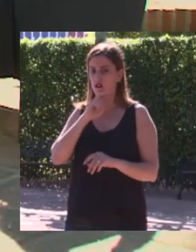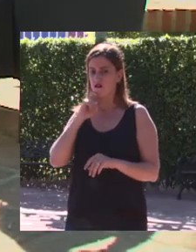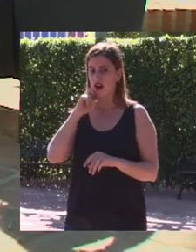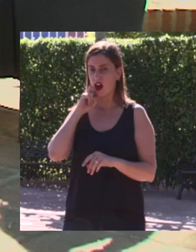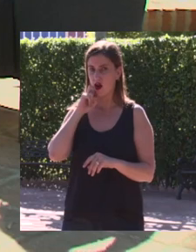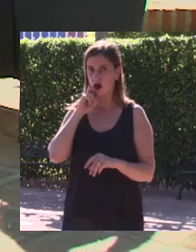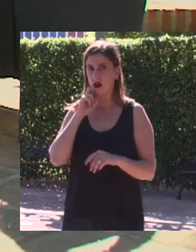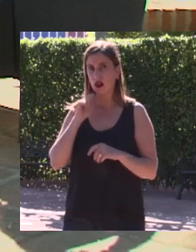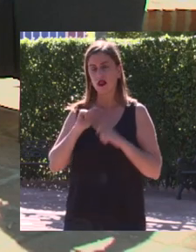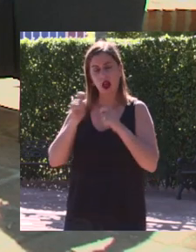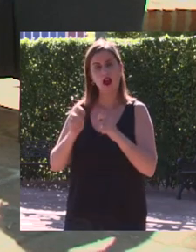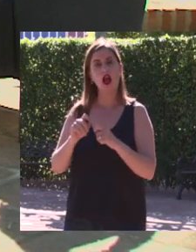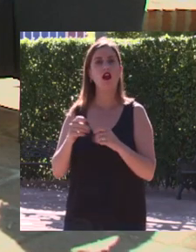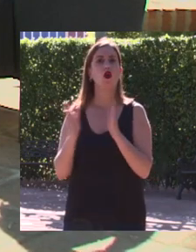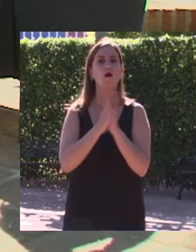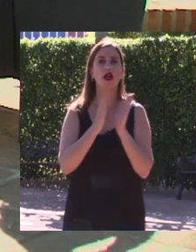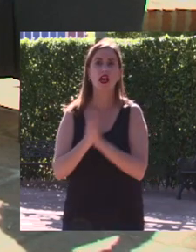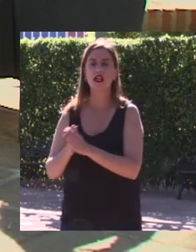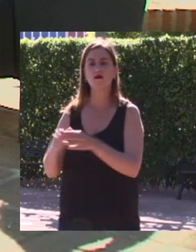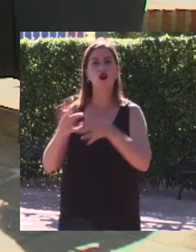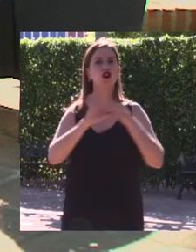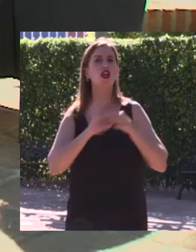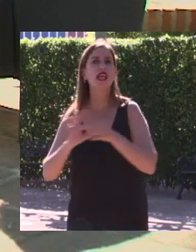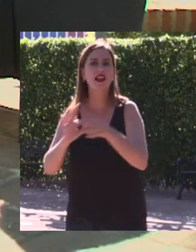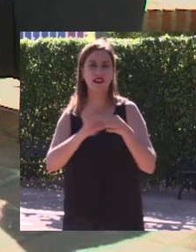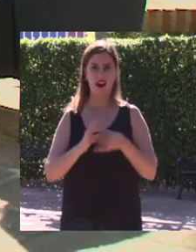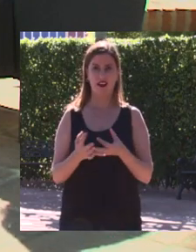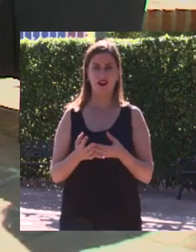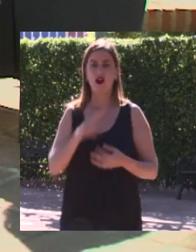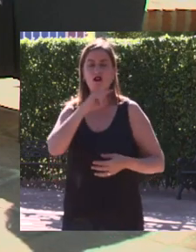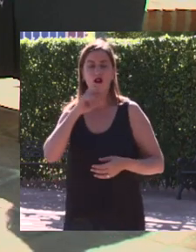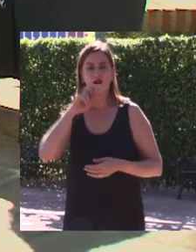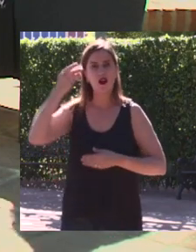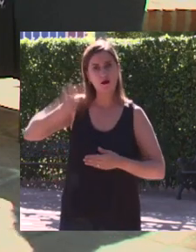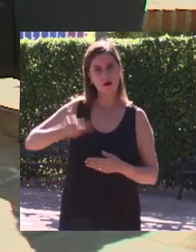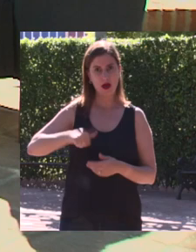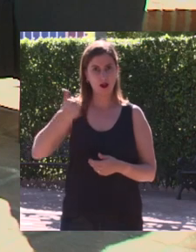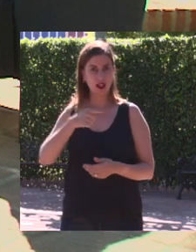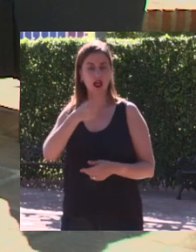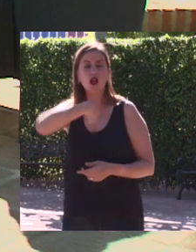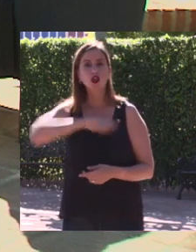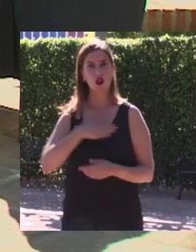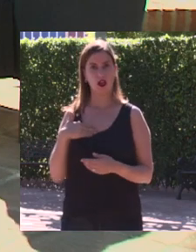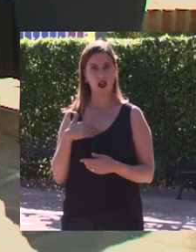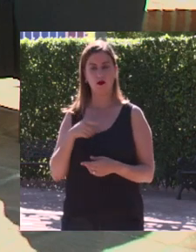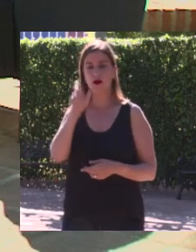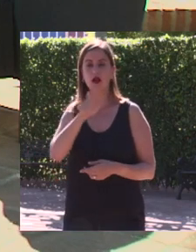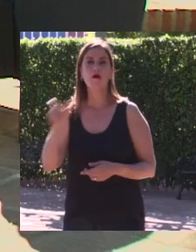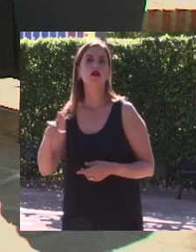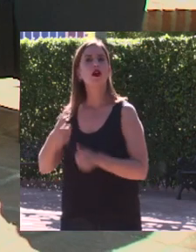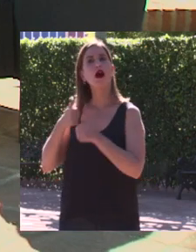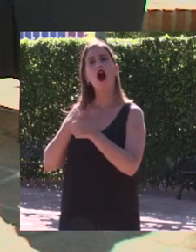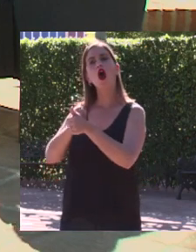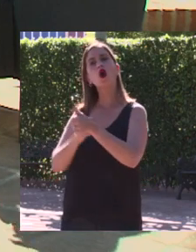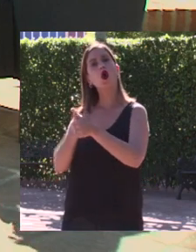buen trato el compañerismo el respeto la solidaridad todos estos valores que realmente queremos porque entonces la gente va a emular